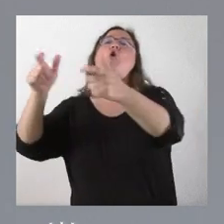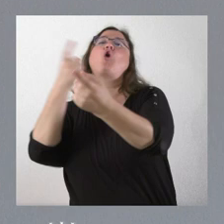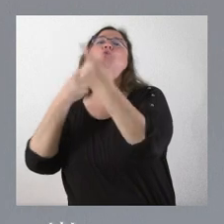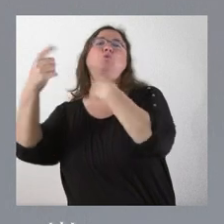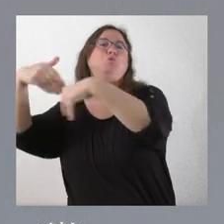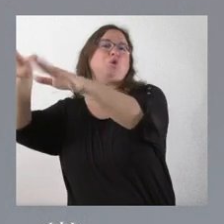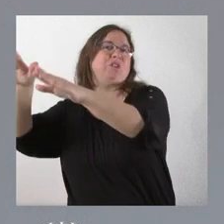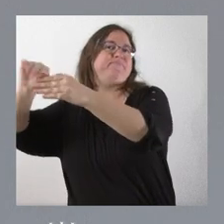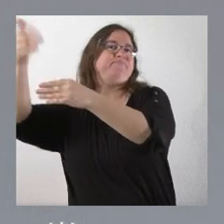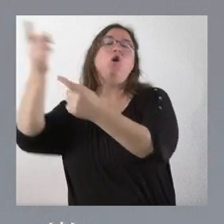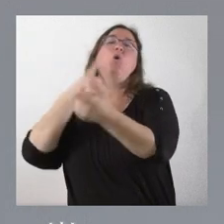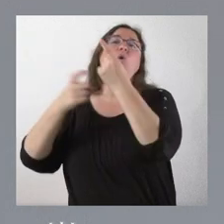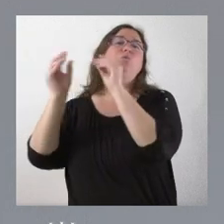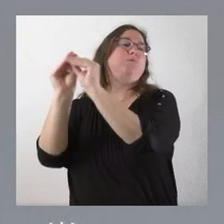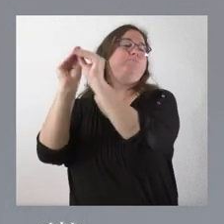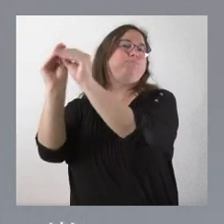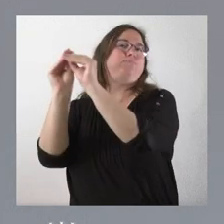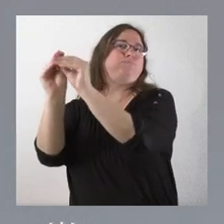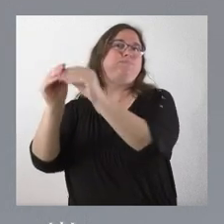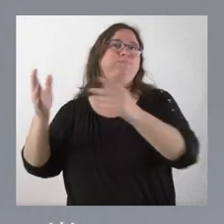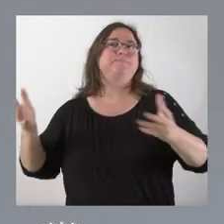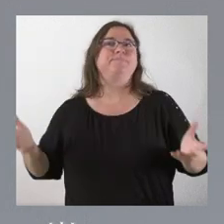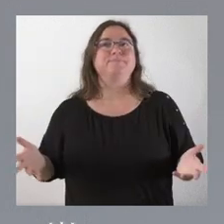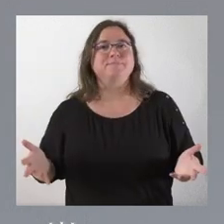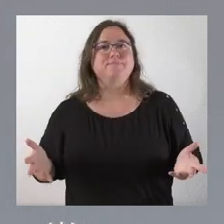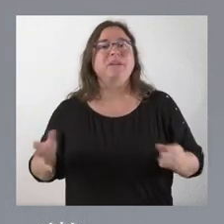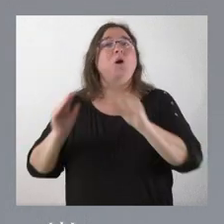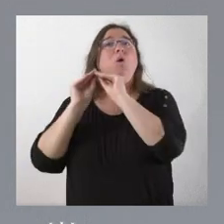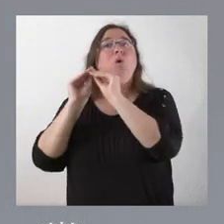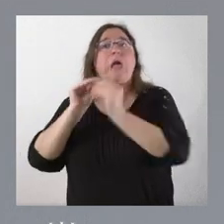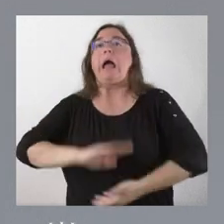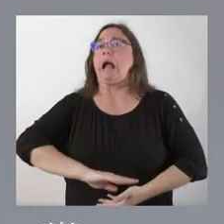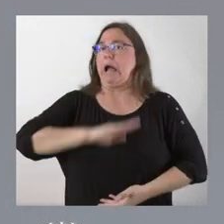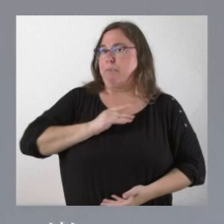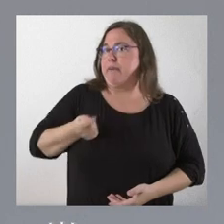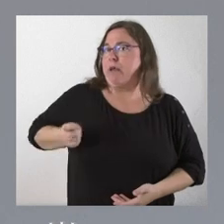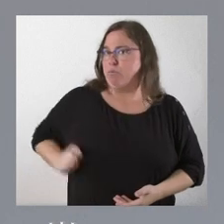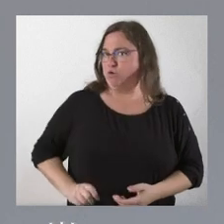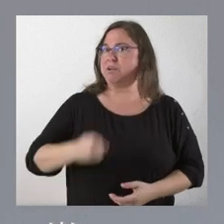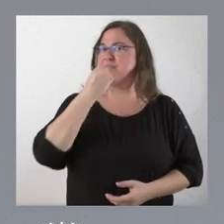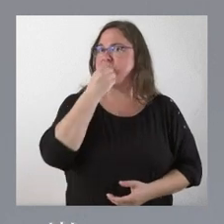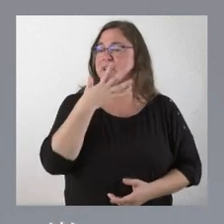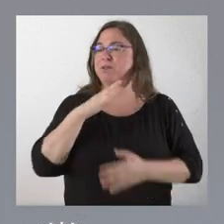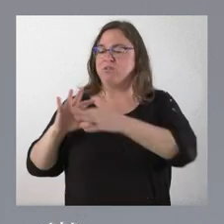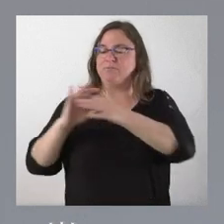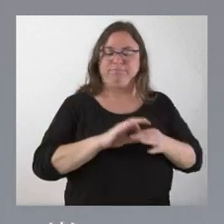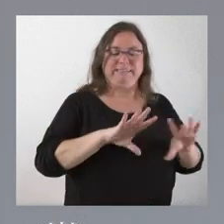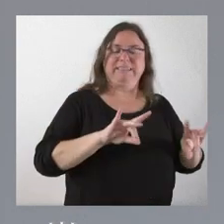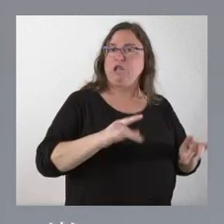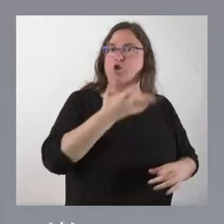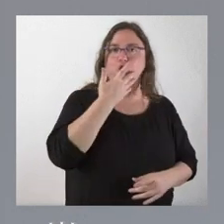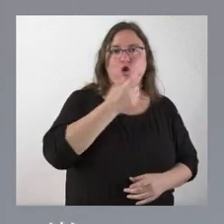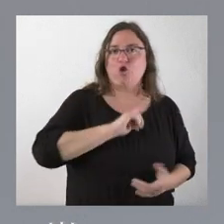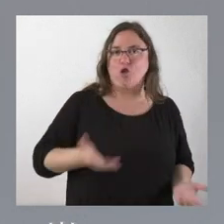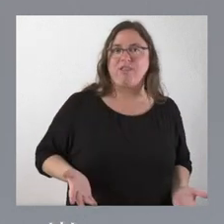a veces a consultoras de mucha capacidad profesional, pero desvinculadas del territorio. Y eso